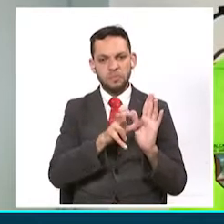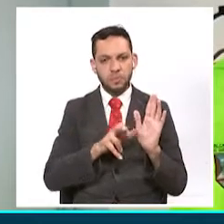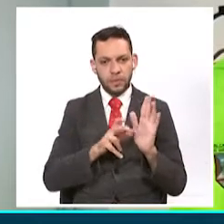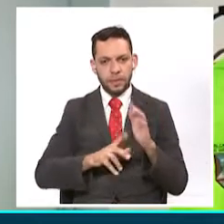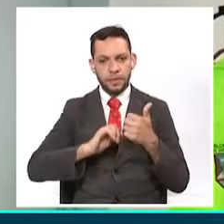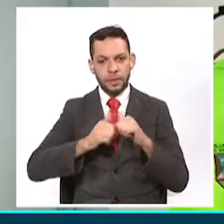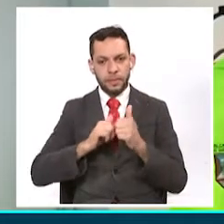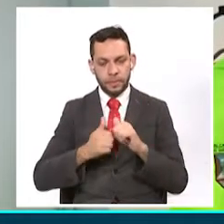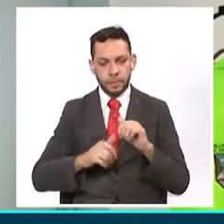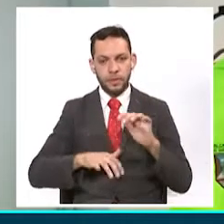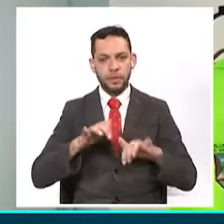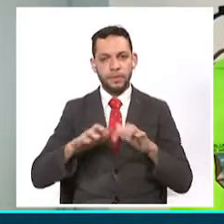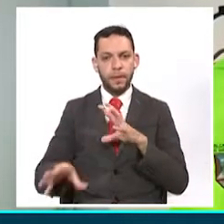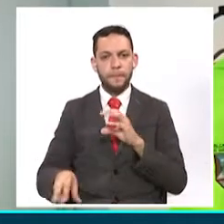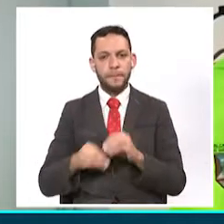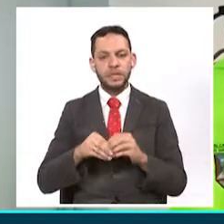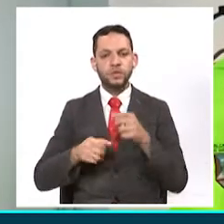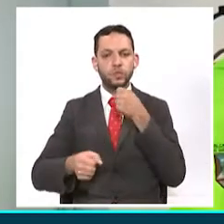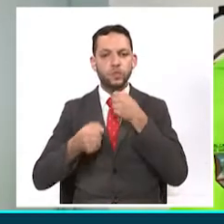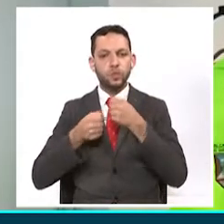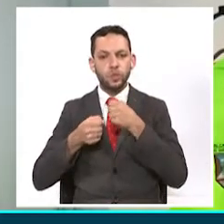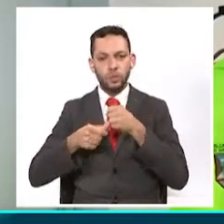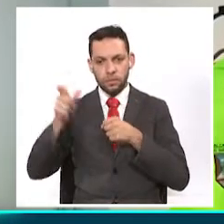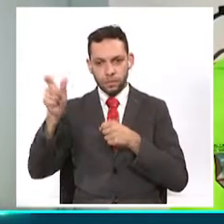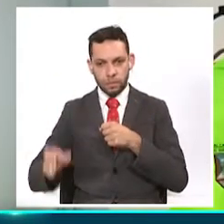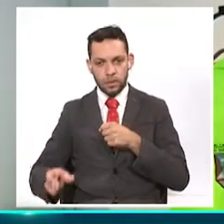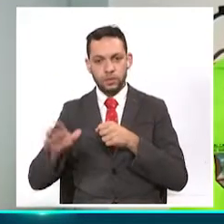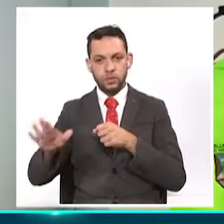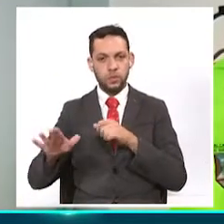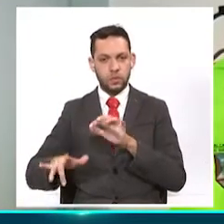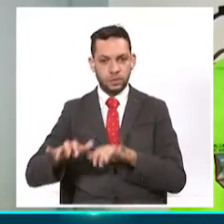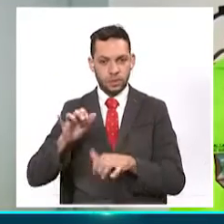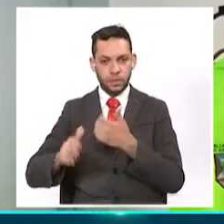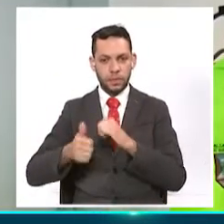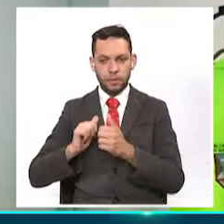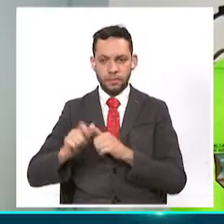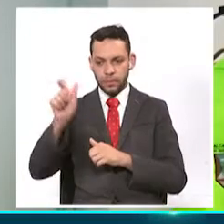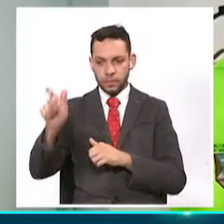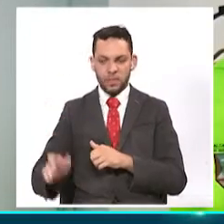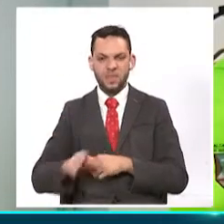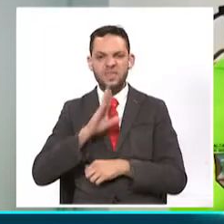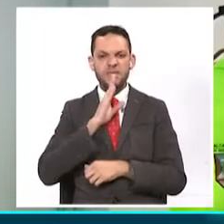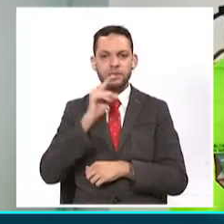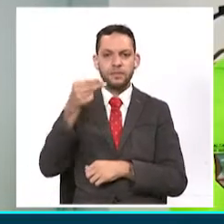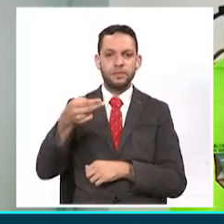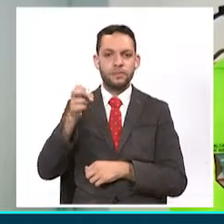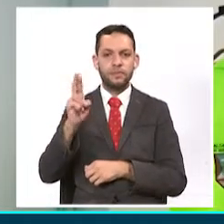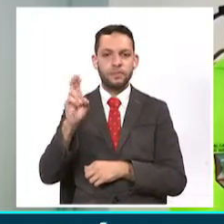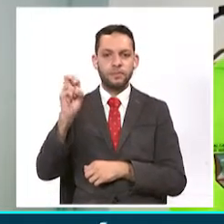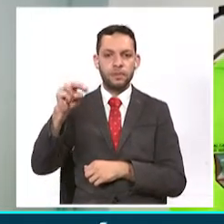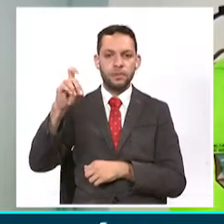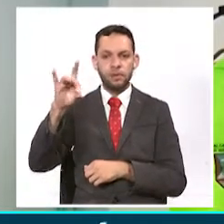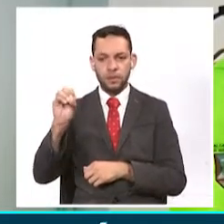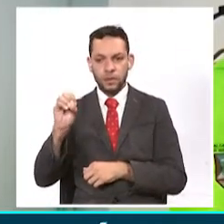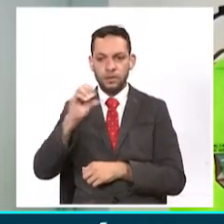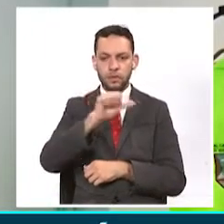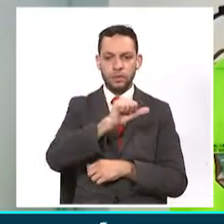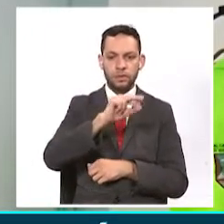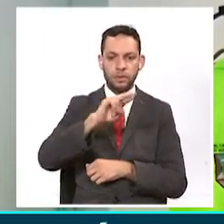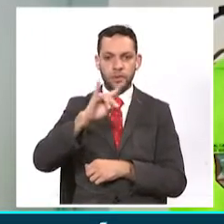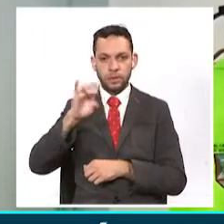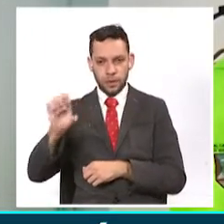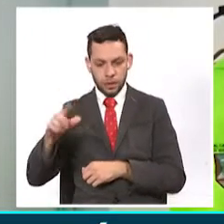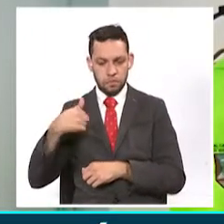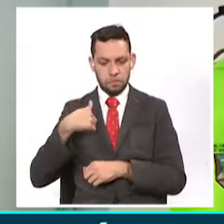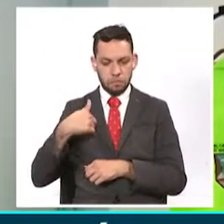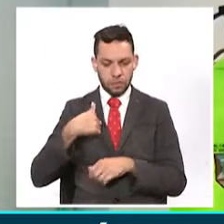periodista que es Osvaldo, de la Secretaría del Deporte está Hernando Ariel y, por supuesto, estoy como